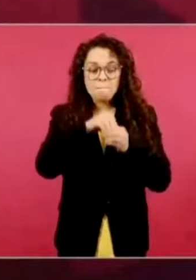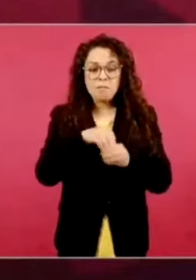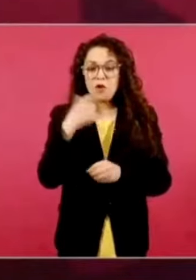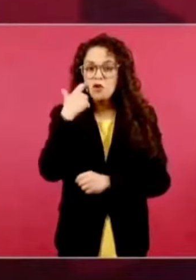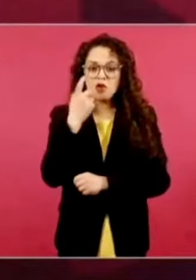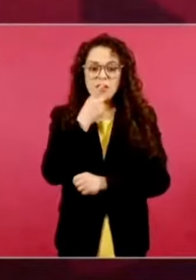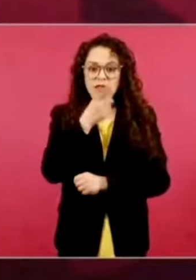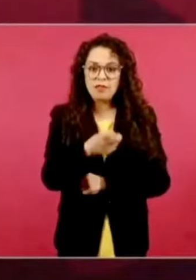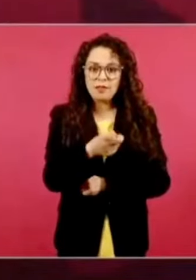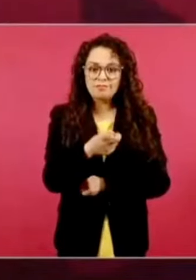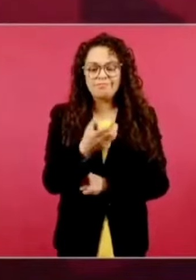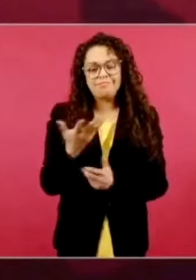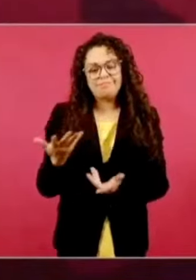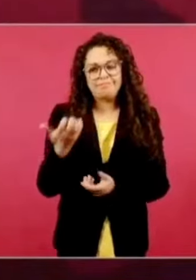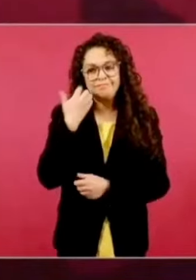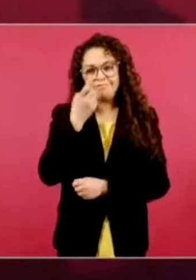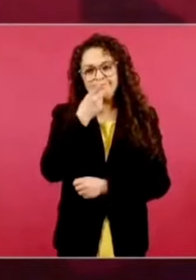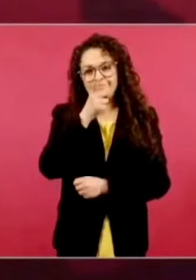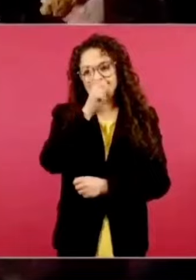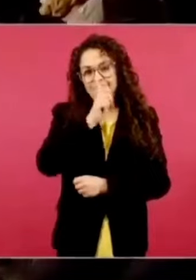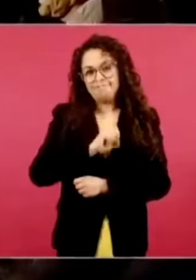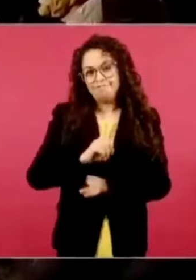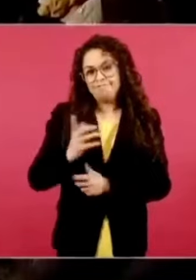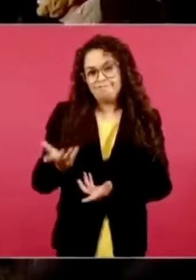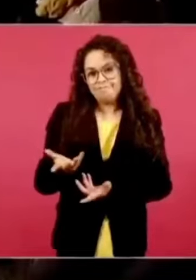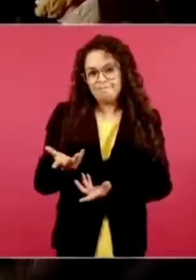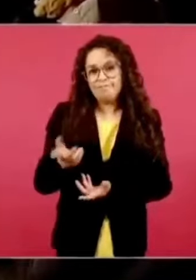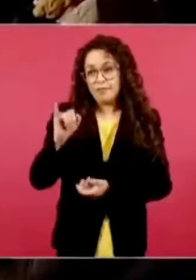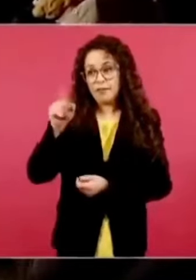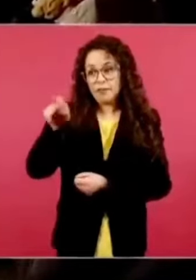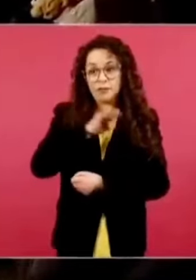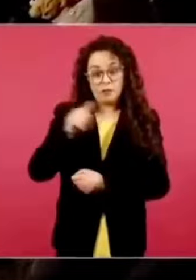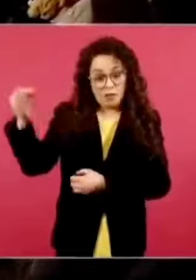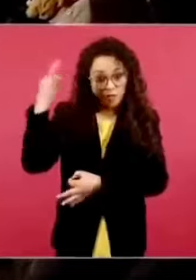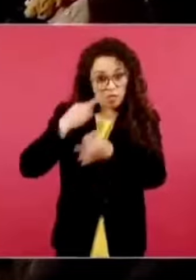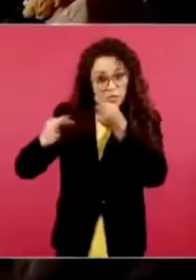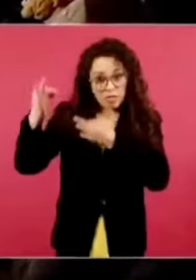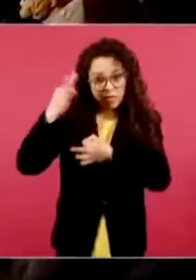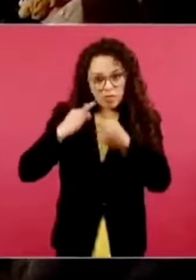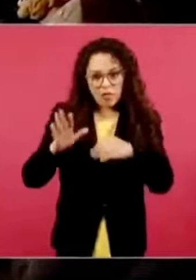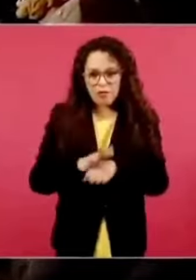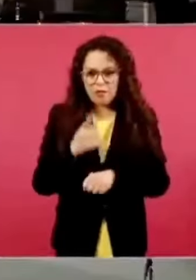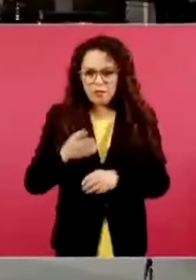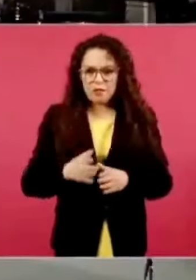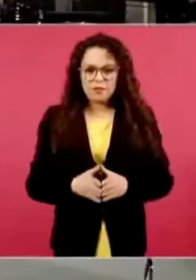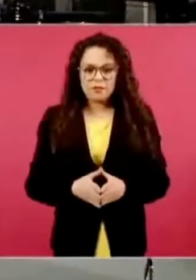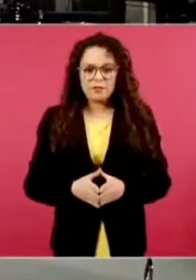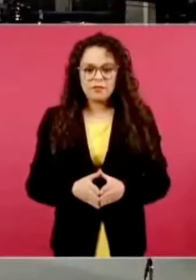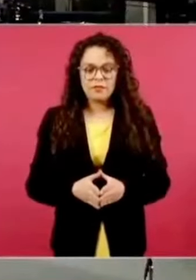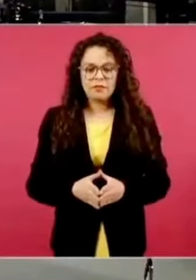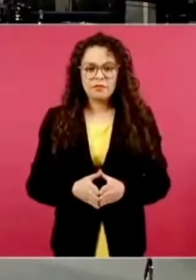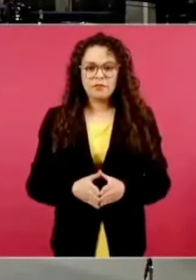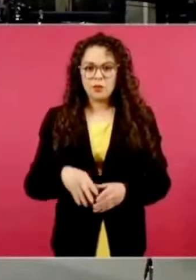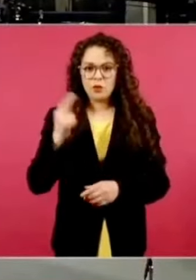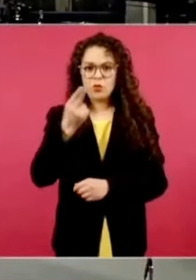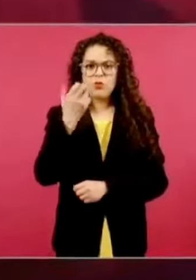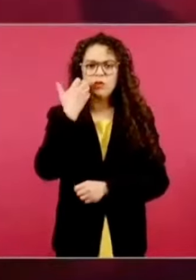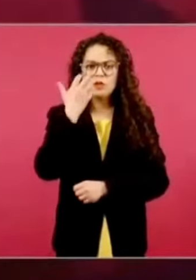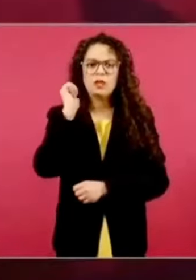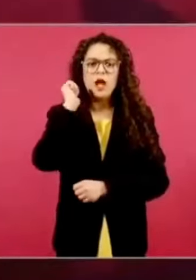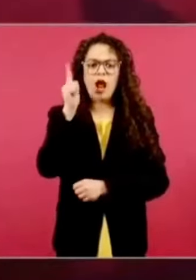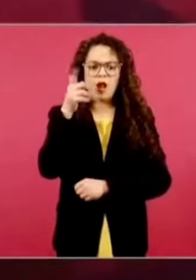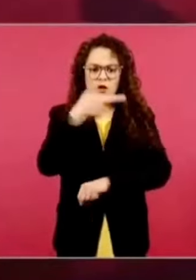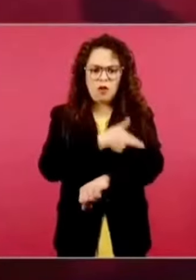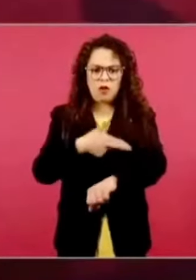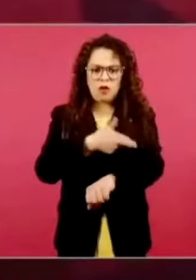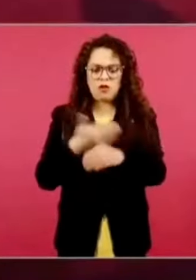calumnian. Eso sí lo pueden hacer. ¿Usted ejercería alguna elección penal? No, no, no, no,